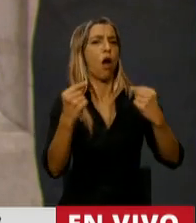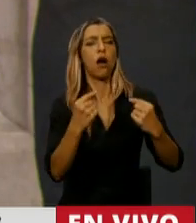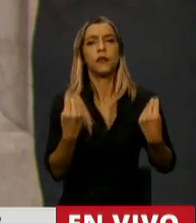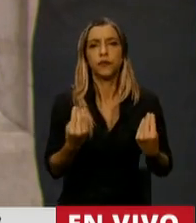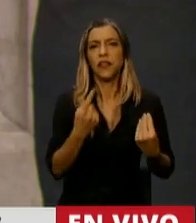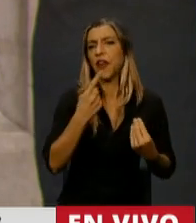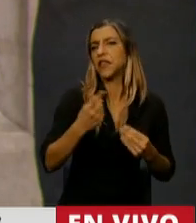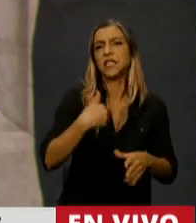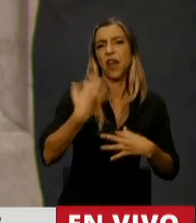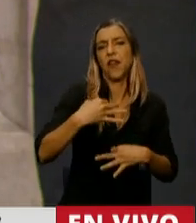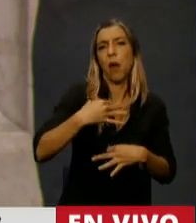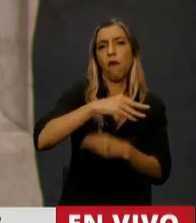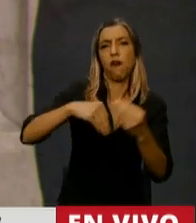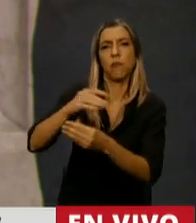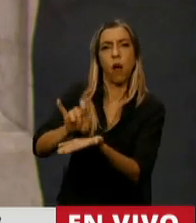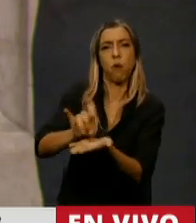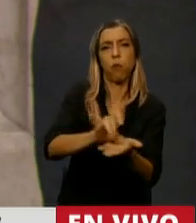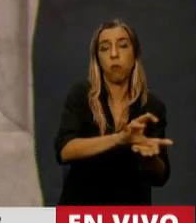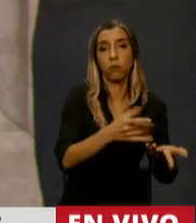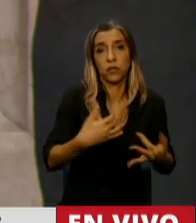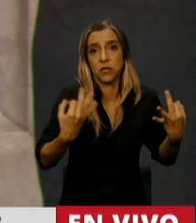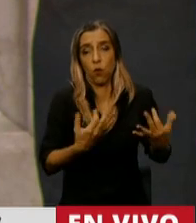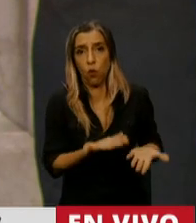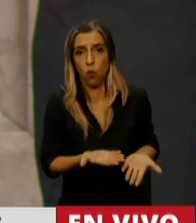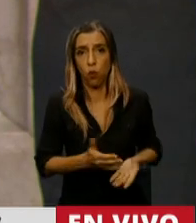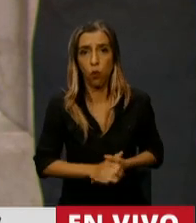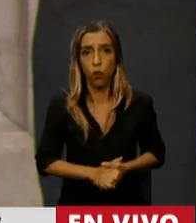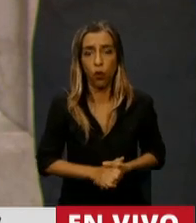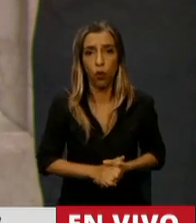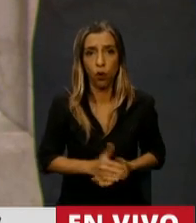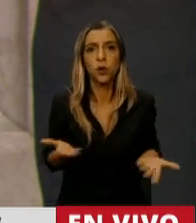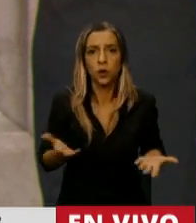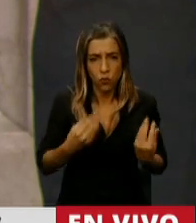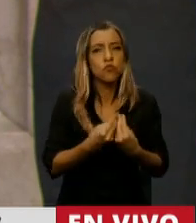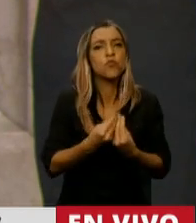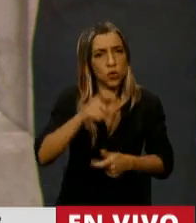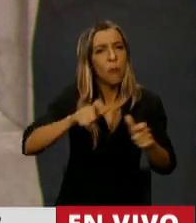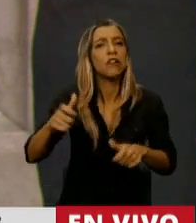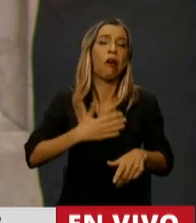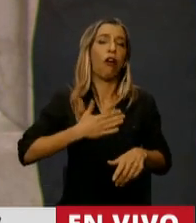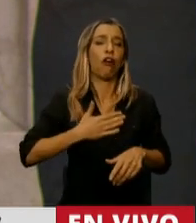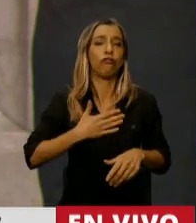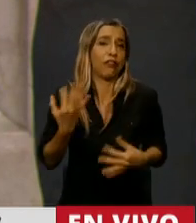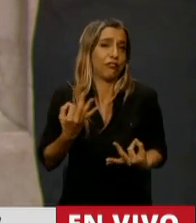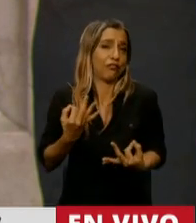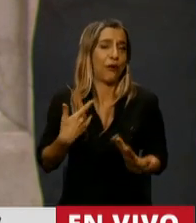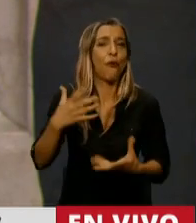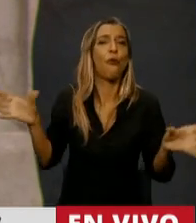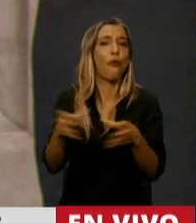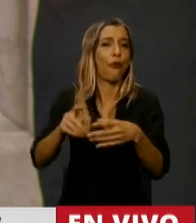hay que desalojar esas familias. Seguramente muchos estarán contentos de Cambiemos.